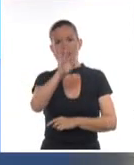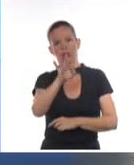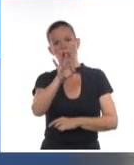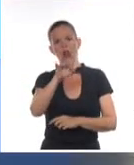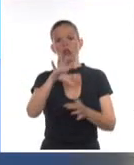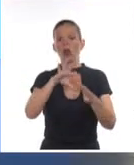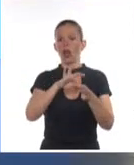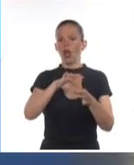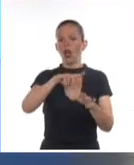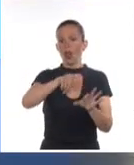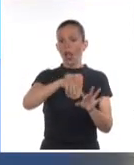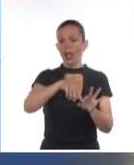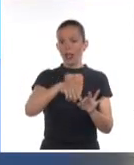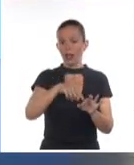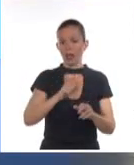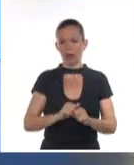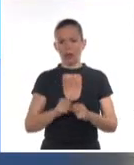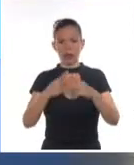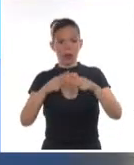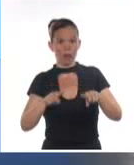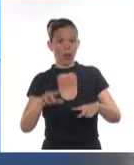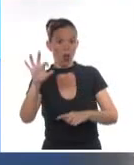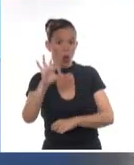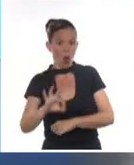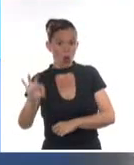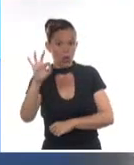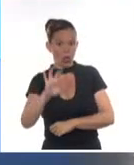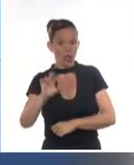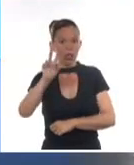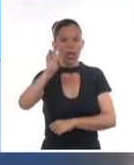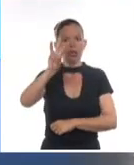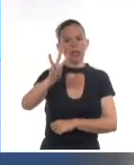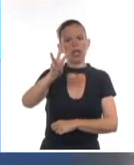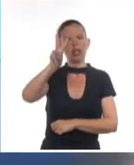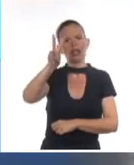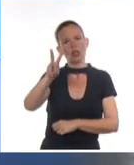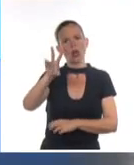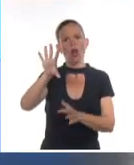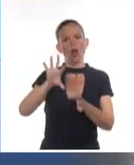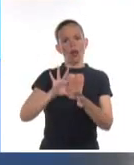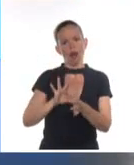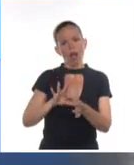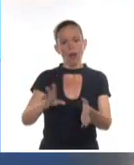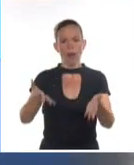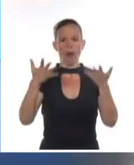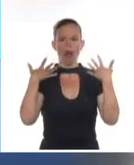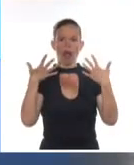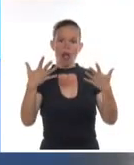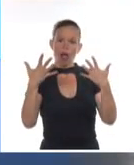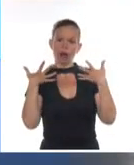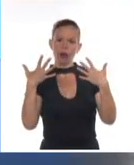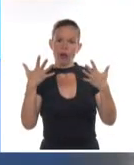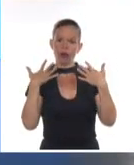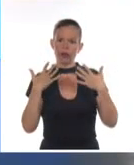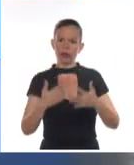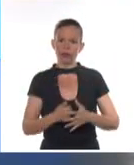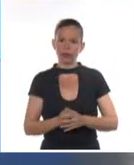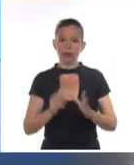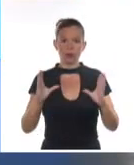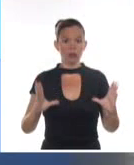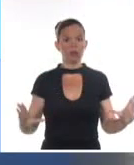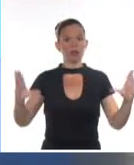juventud y hasta 31 grados en la región oriental, puede llegar hasta los 32 en algún punto del sur de esta región. En noche, también